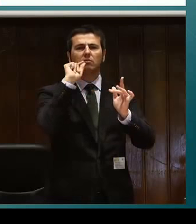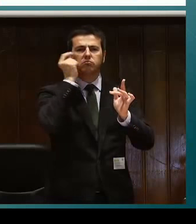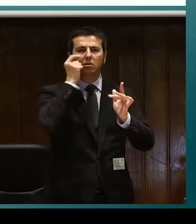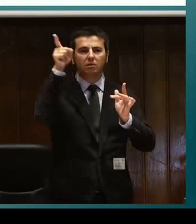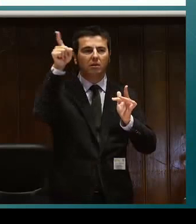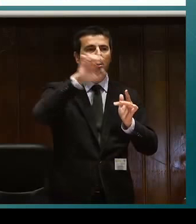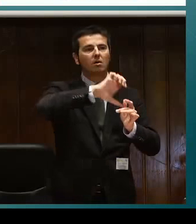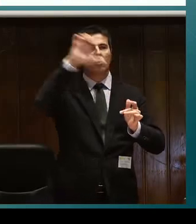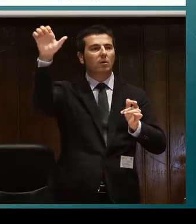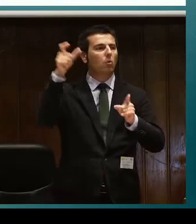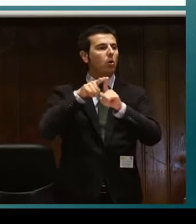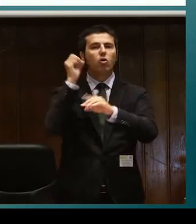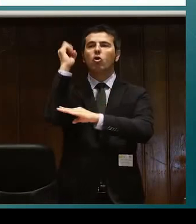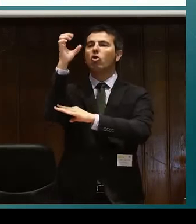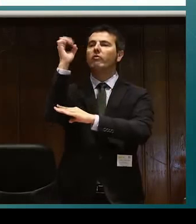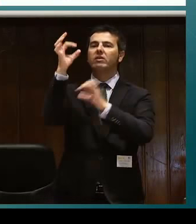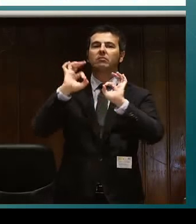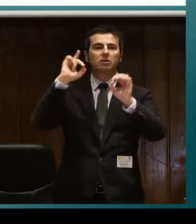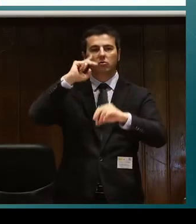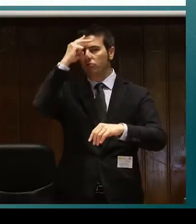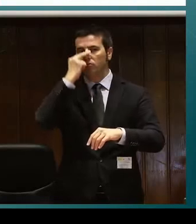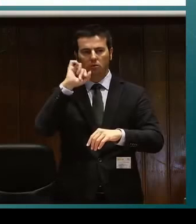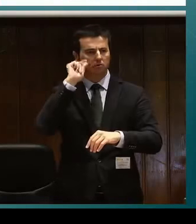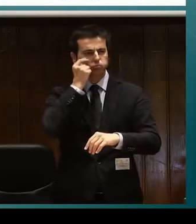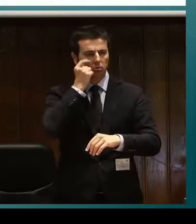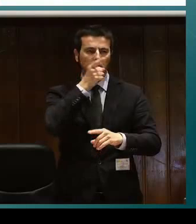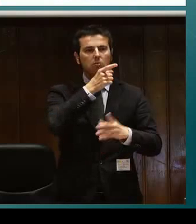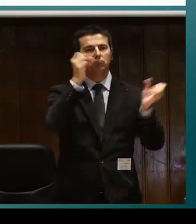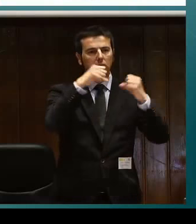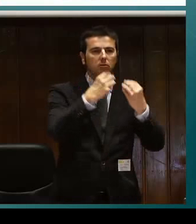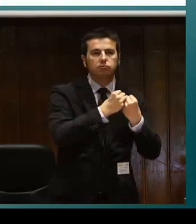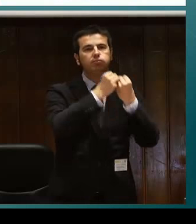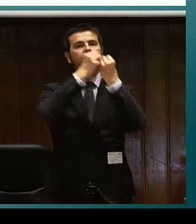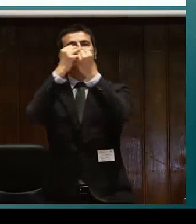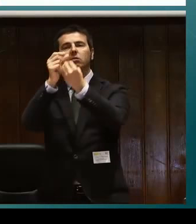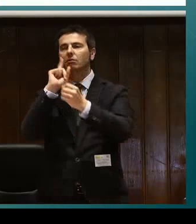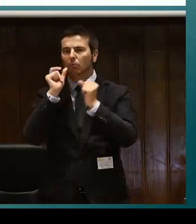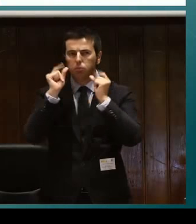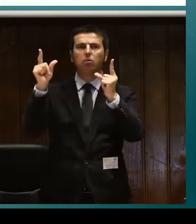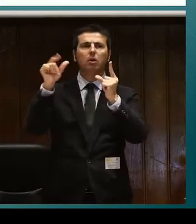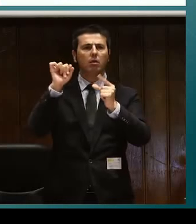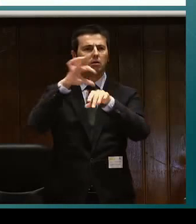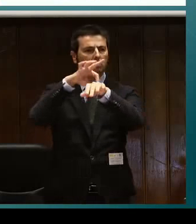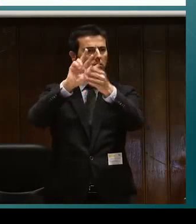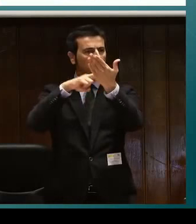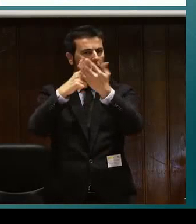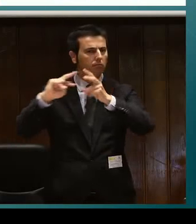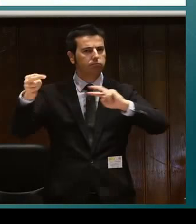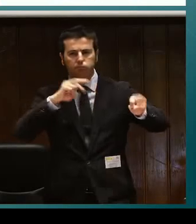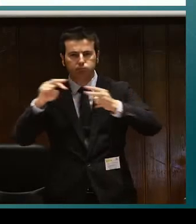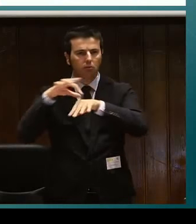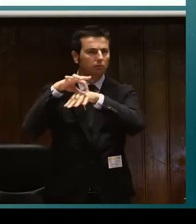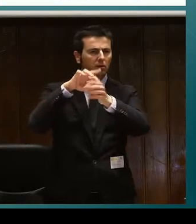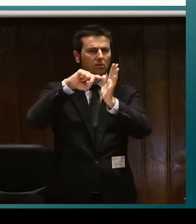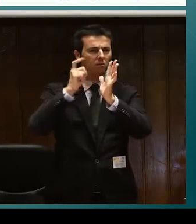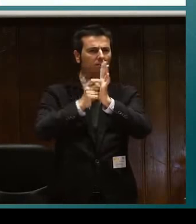Las personas sordociegas estábamos integradas en ONCE gracias a su colaboración y el grupo de personas sordociegas se